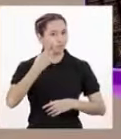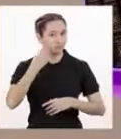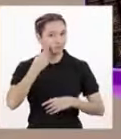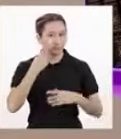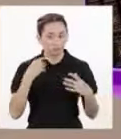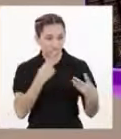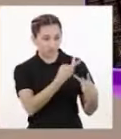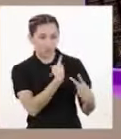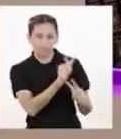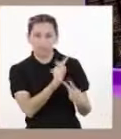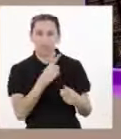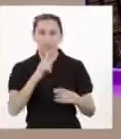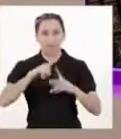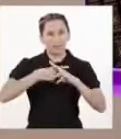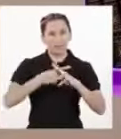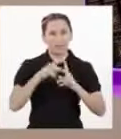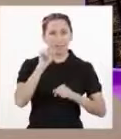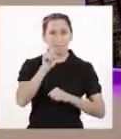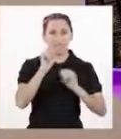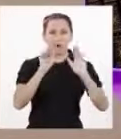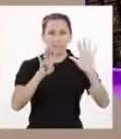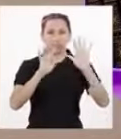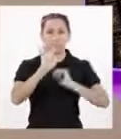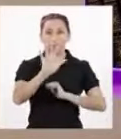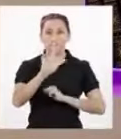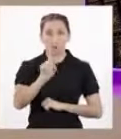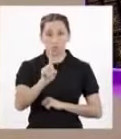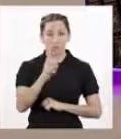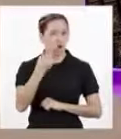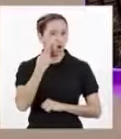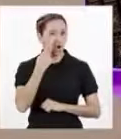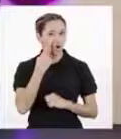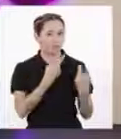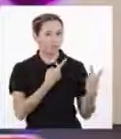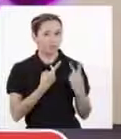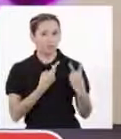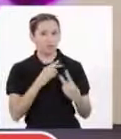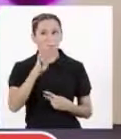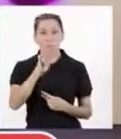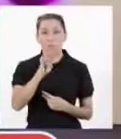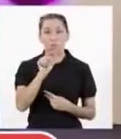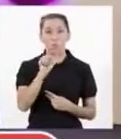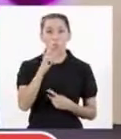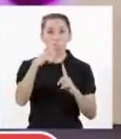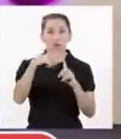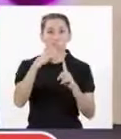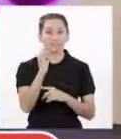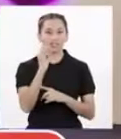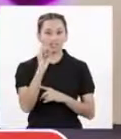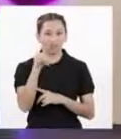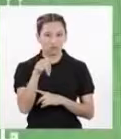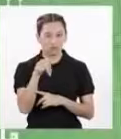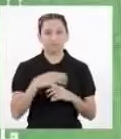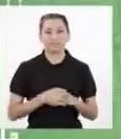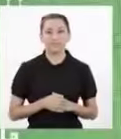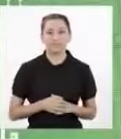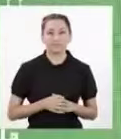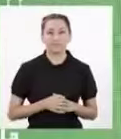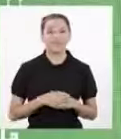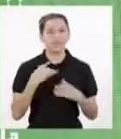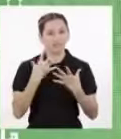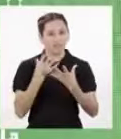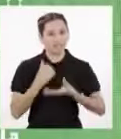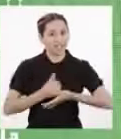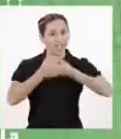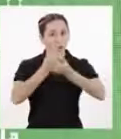empezamos a trabajar juntos en 1951 Nos conocen como... Watson and Cricka Y queremos ayudarles